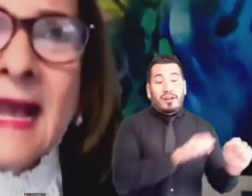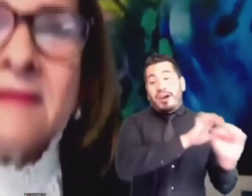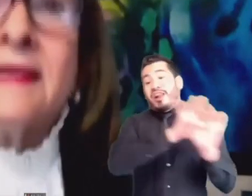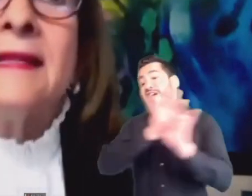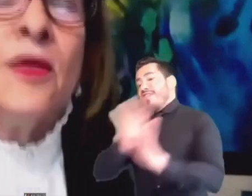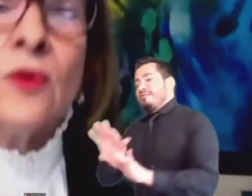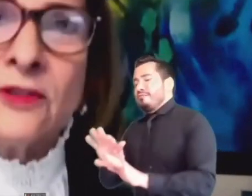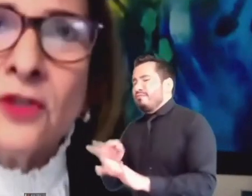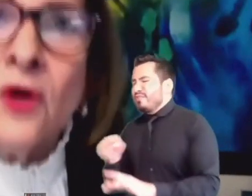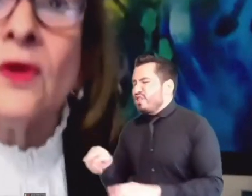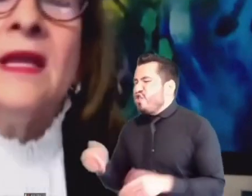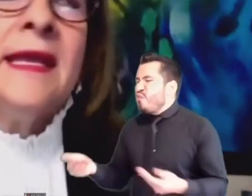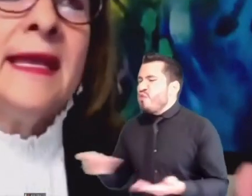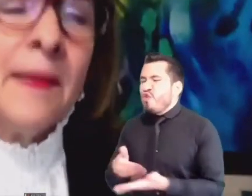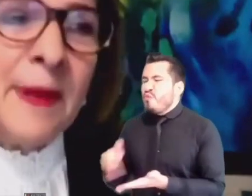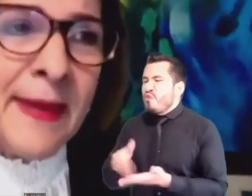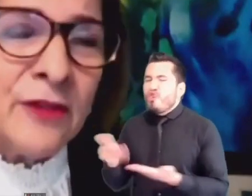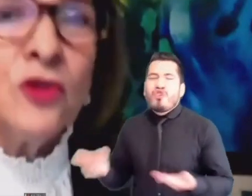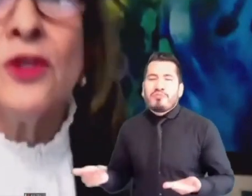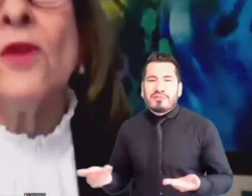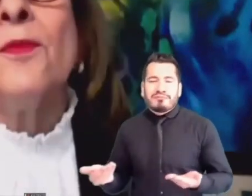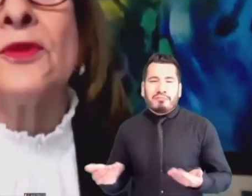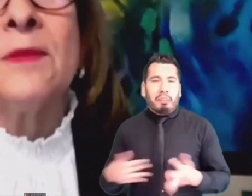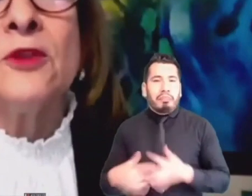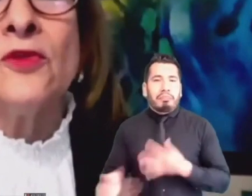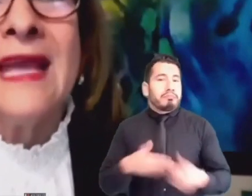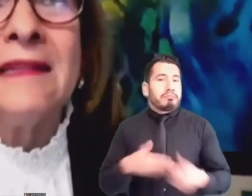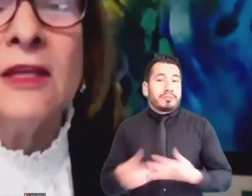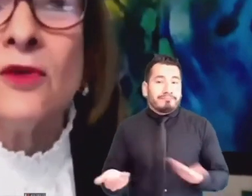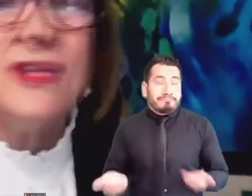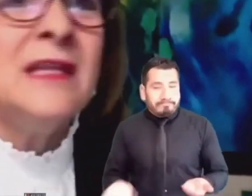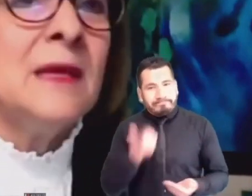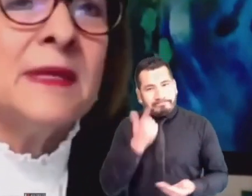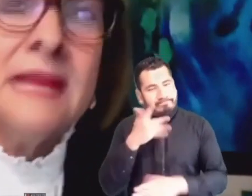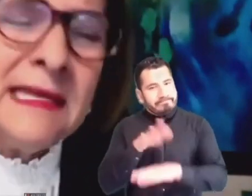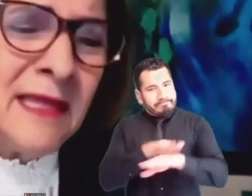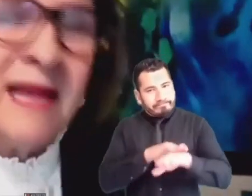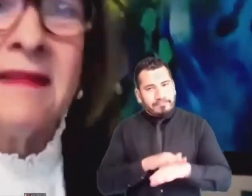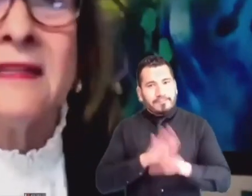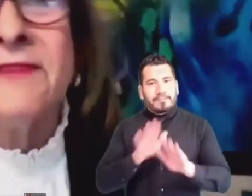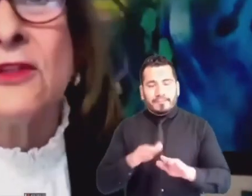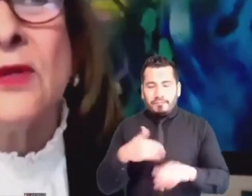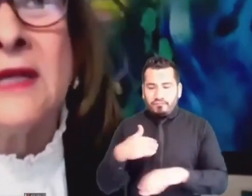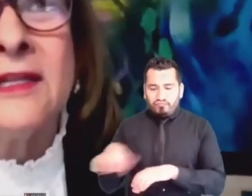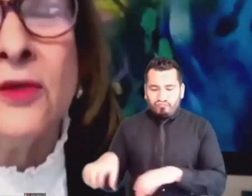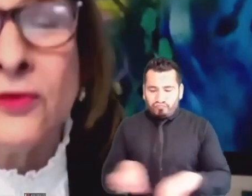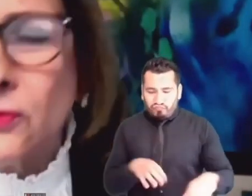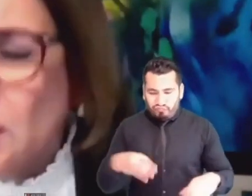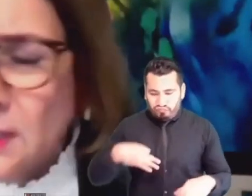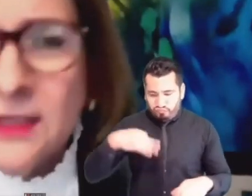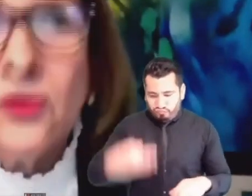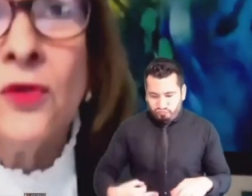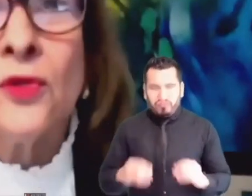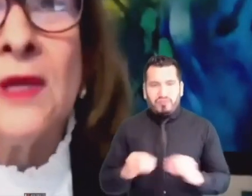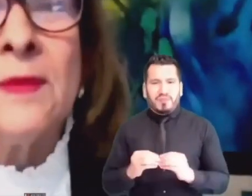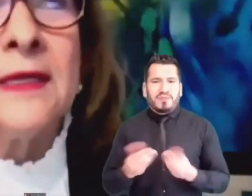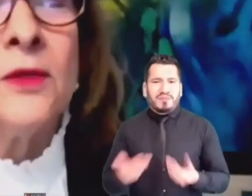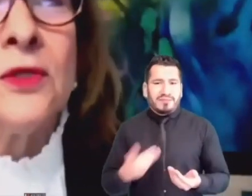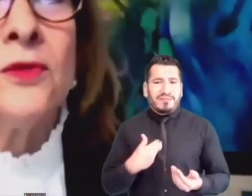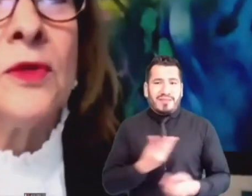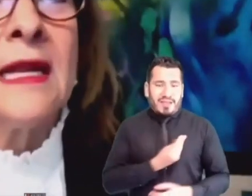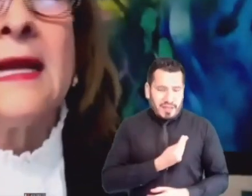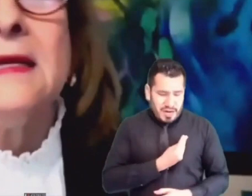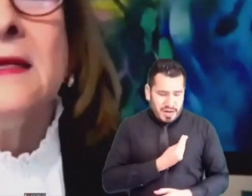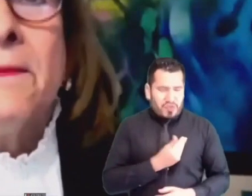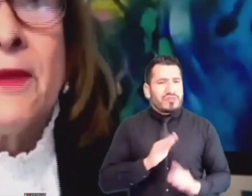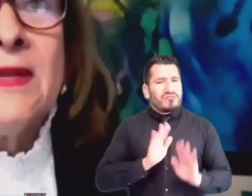enseñanza, en la educación, en la preparación de comportamientos éticos independiente de hablar de factores religiosos, que son otro tema que no